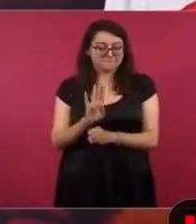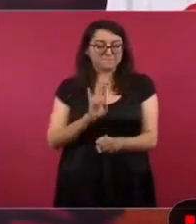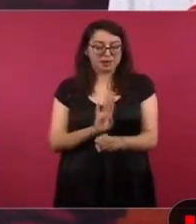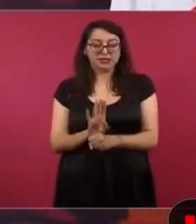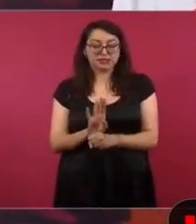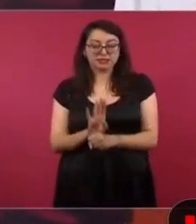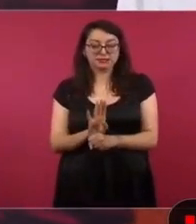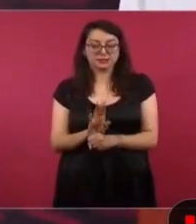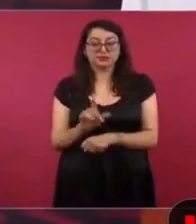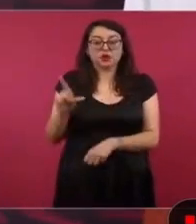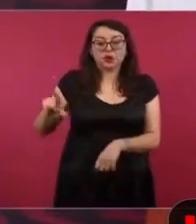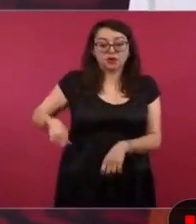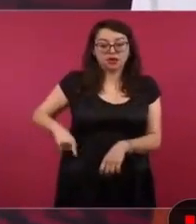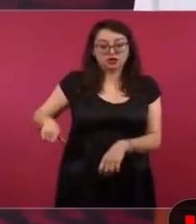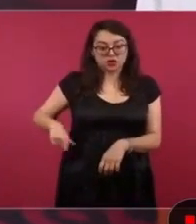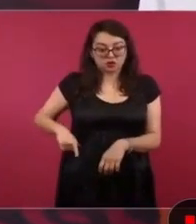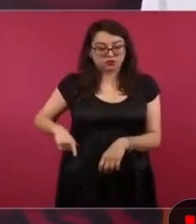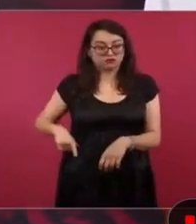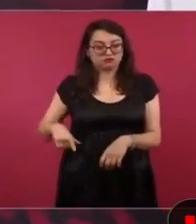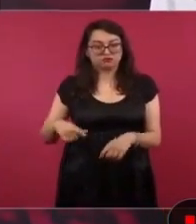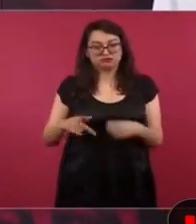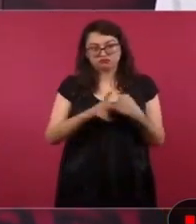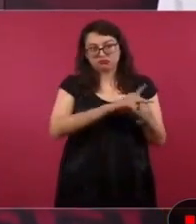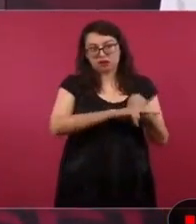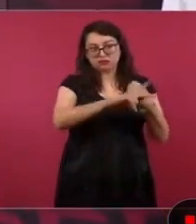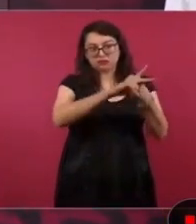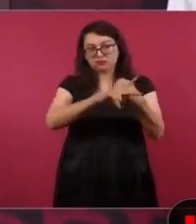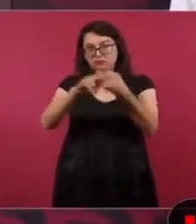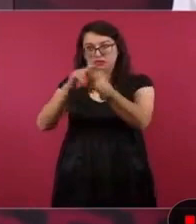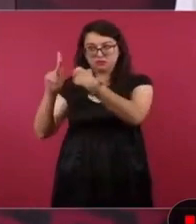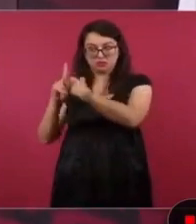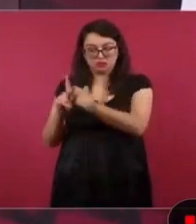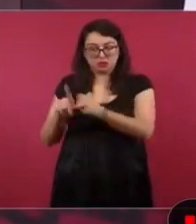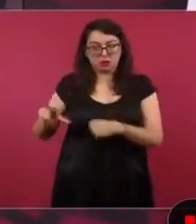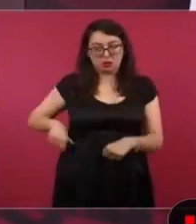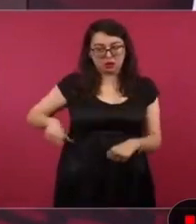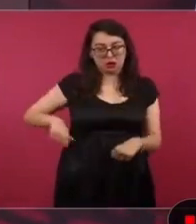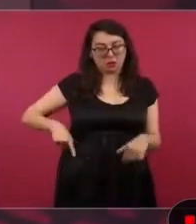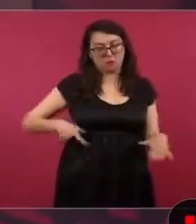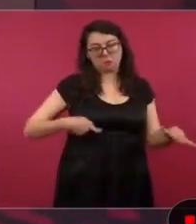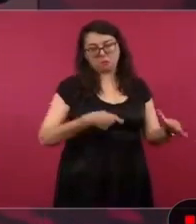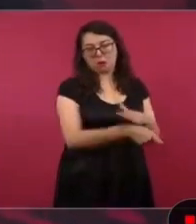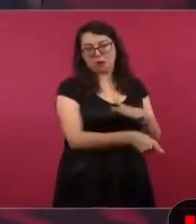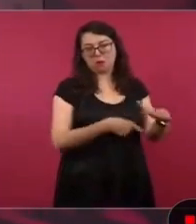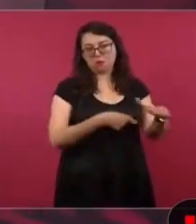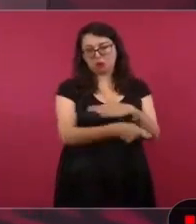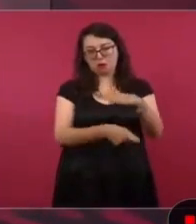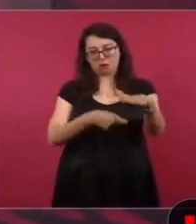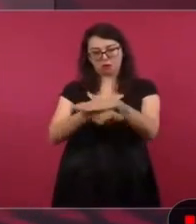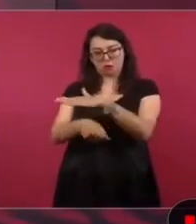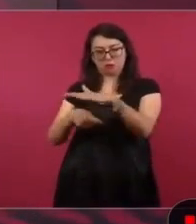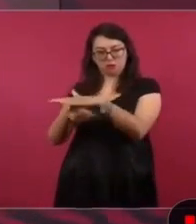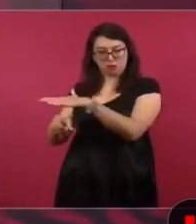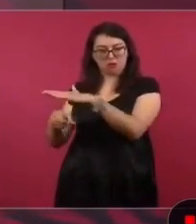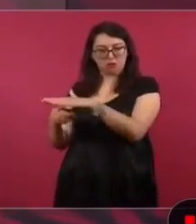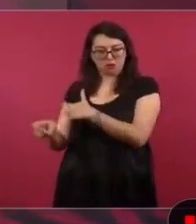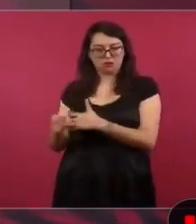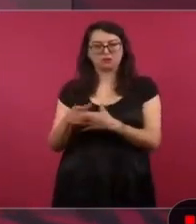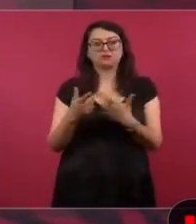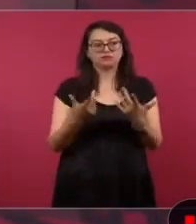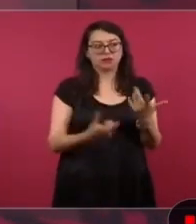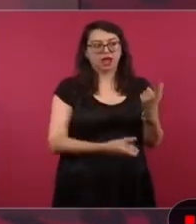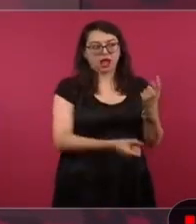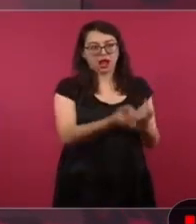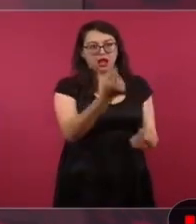sobornos a gobiernos y fueron a la cárcel presidentes y